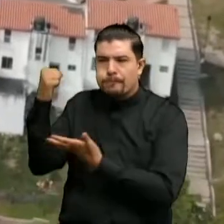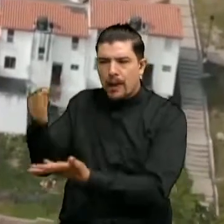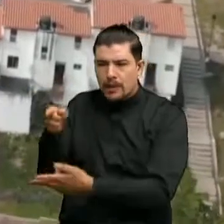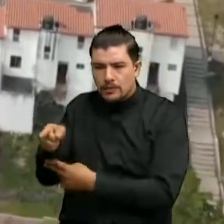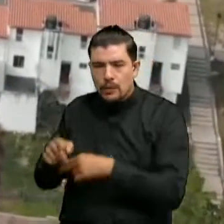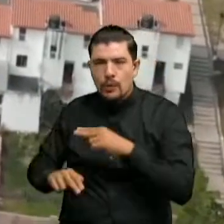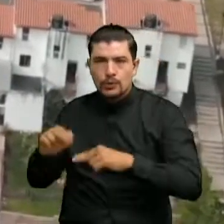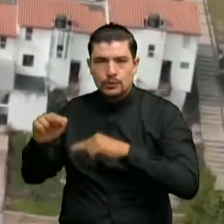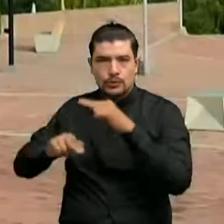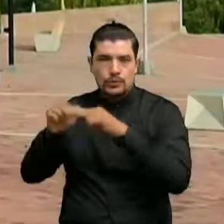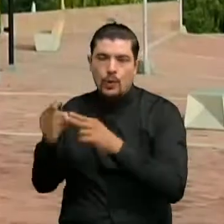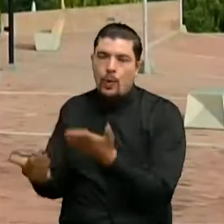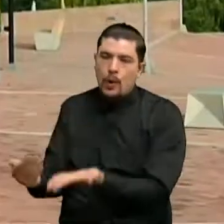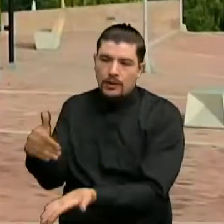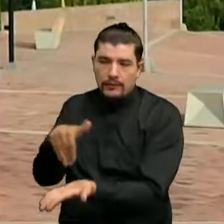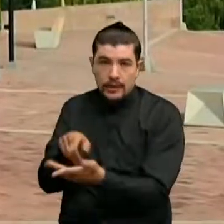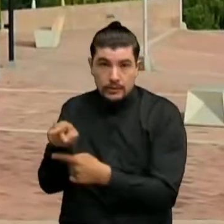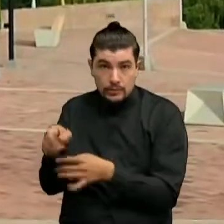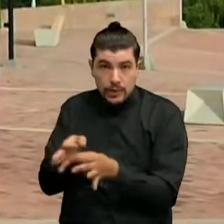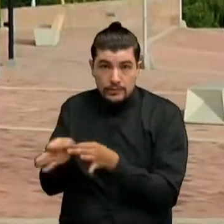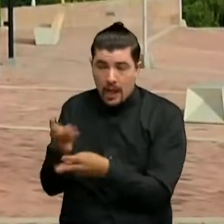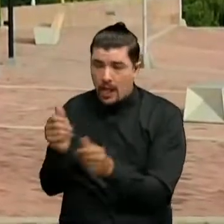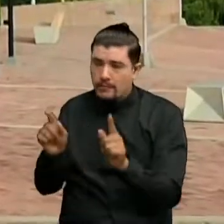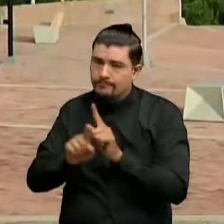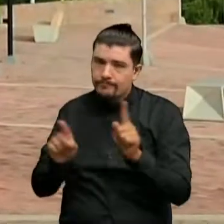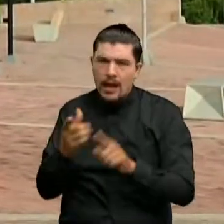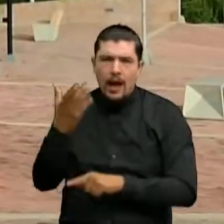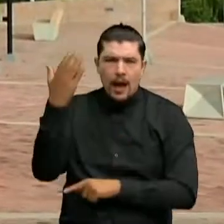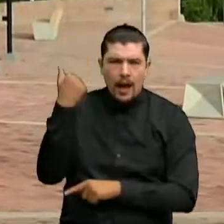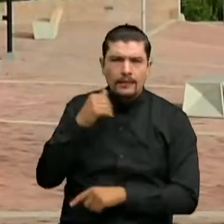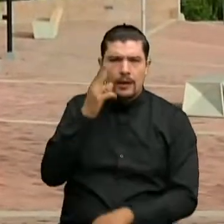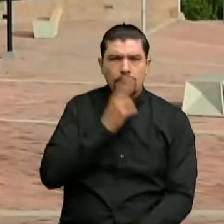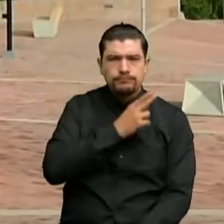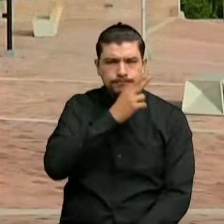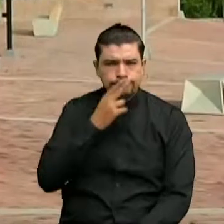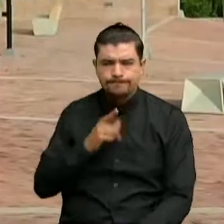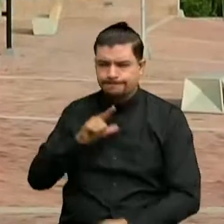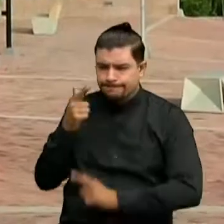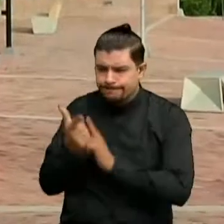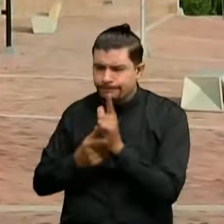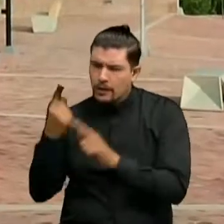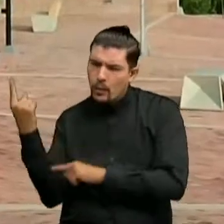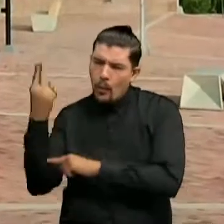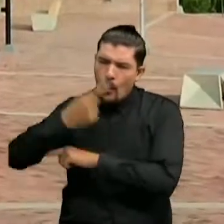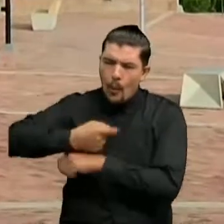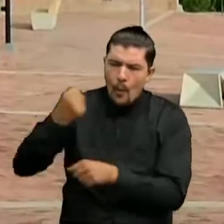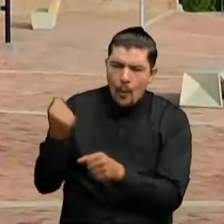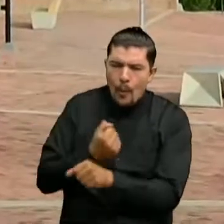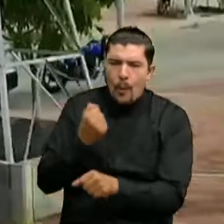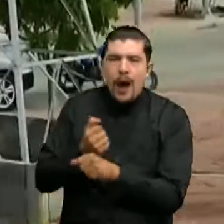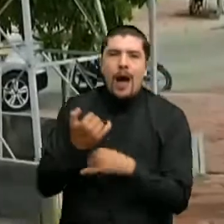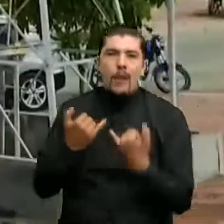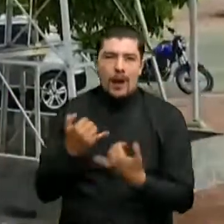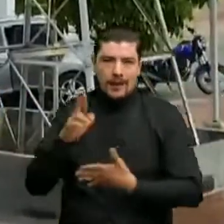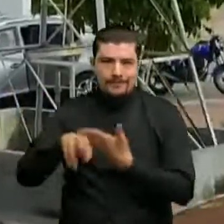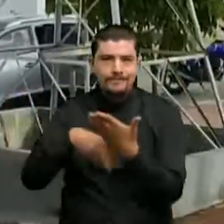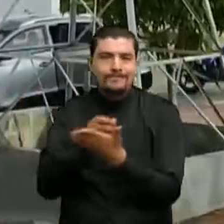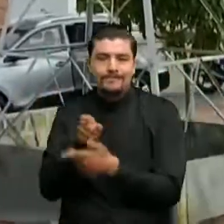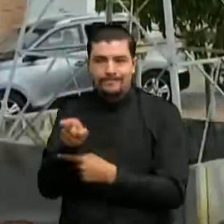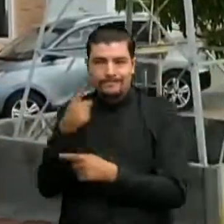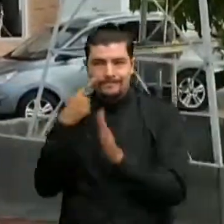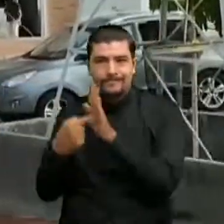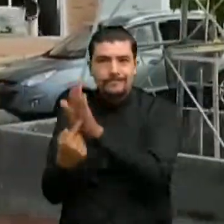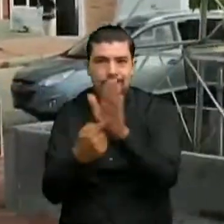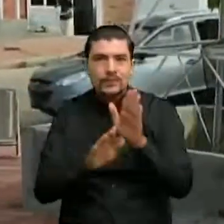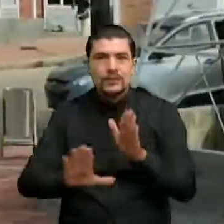desapareciera y después de un compromiso, después de luchas diarias, después de agotadoras jornadas de trabajo, este es el resultado que el mundo